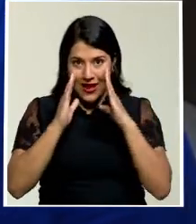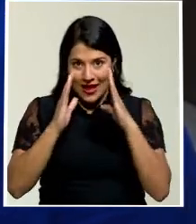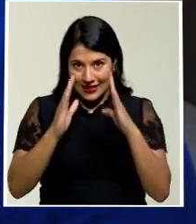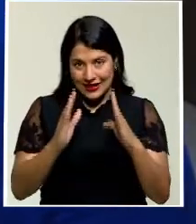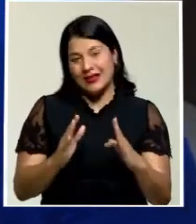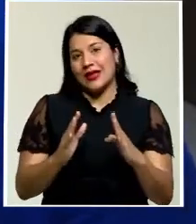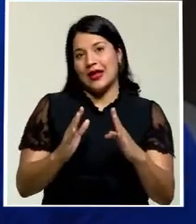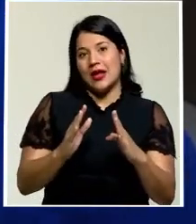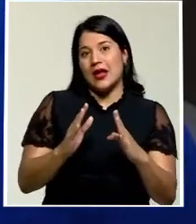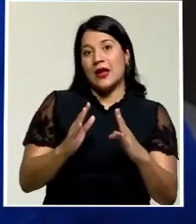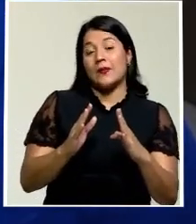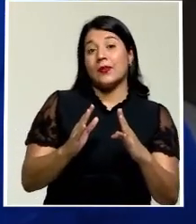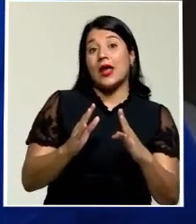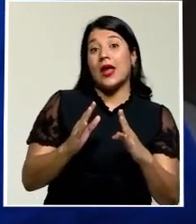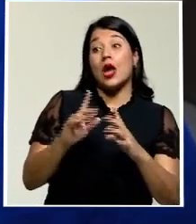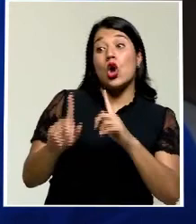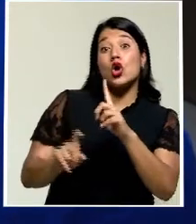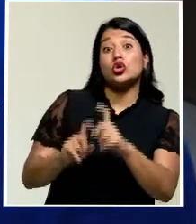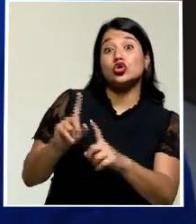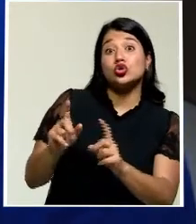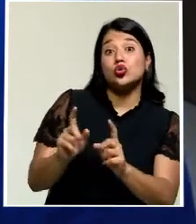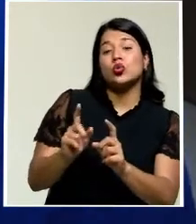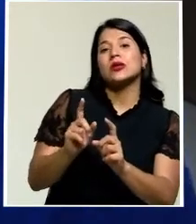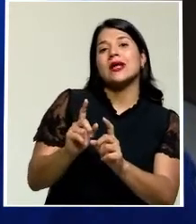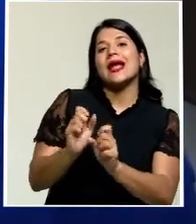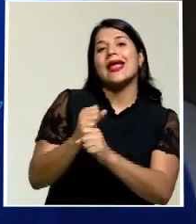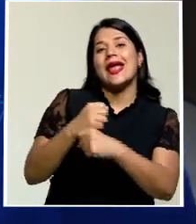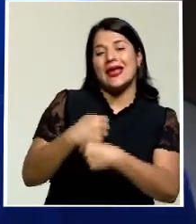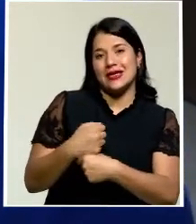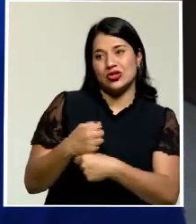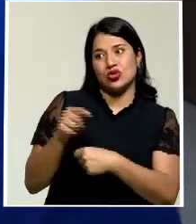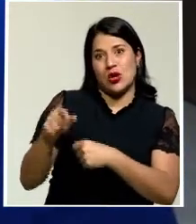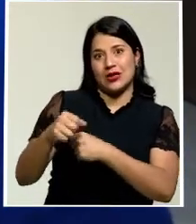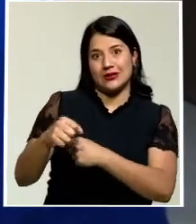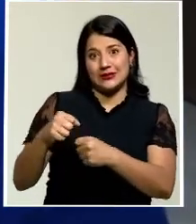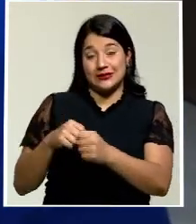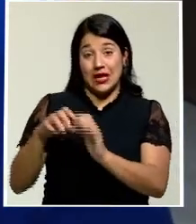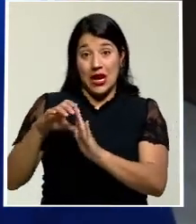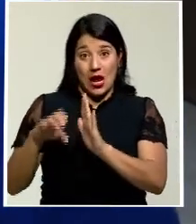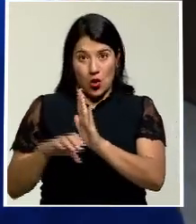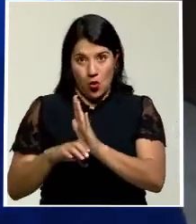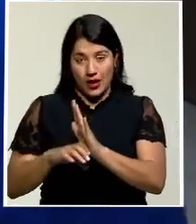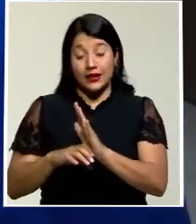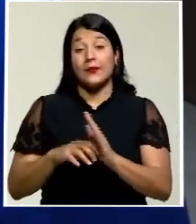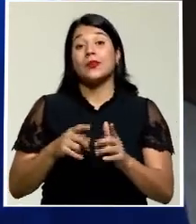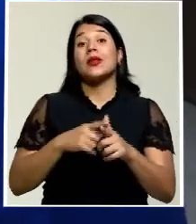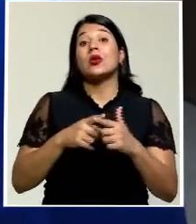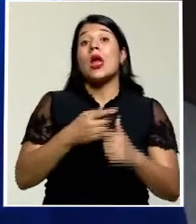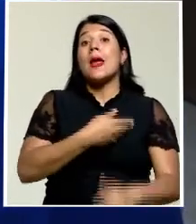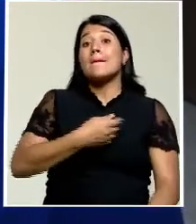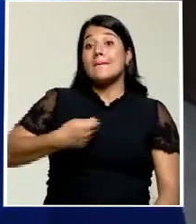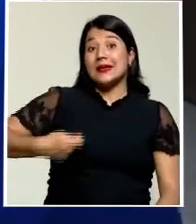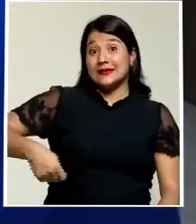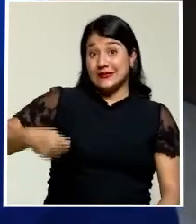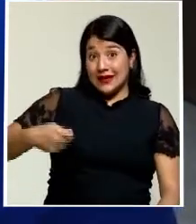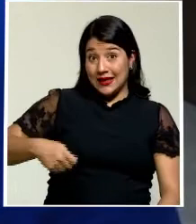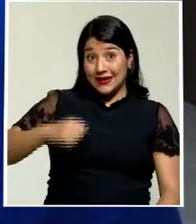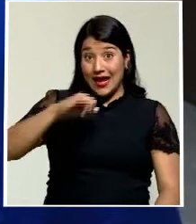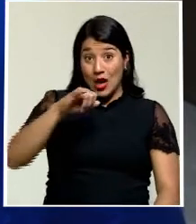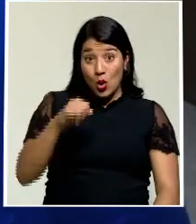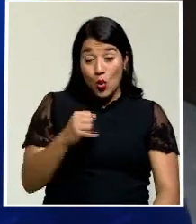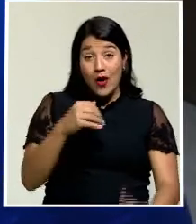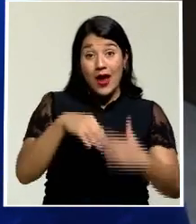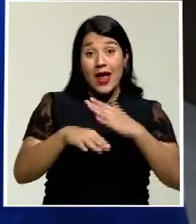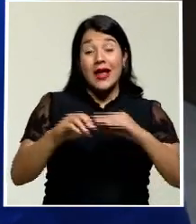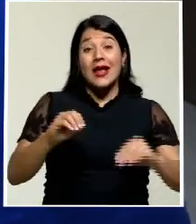la contabilidad del plazo en el momento que ingresa al orden del día. Esta presidencia está convocando el día jueves en horas de la mañana